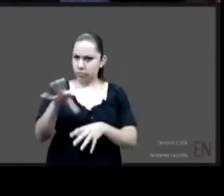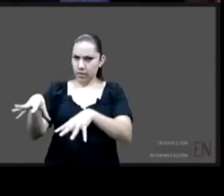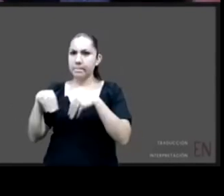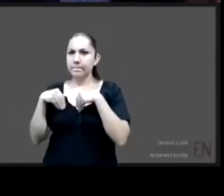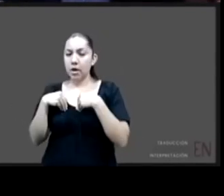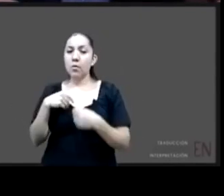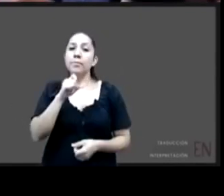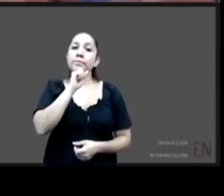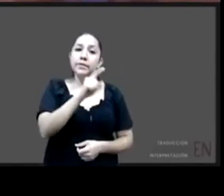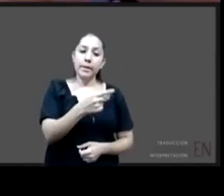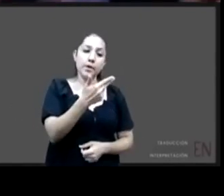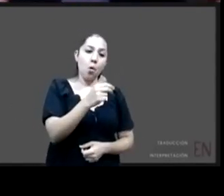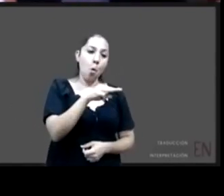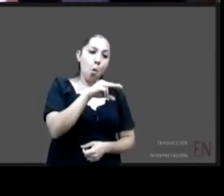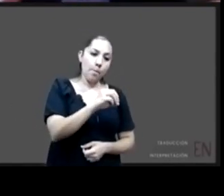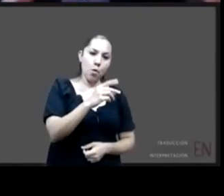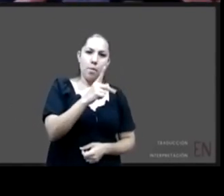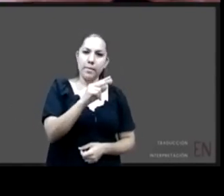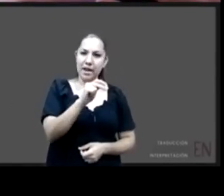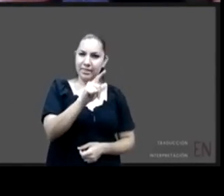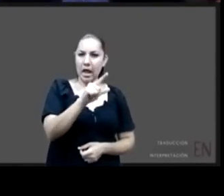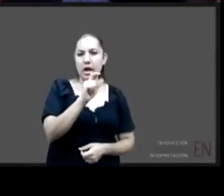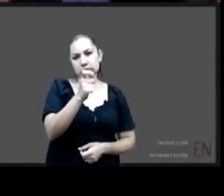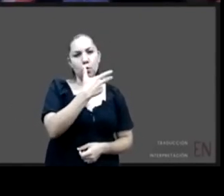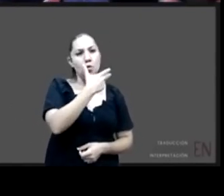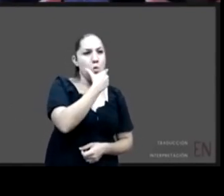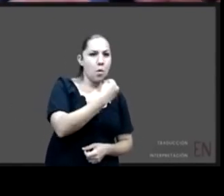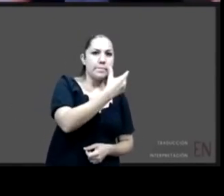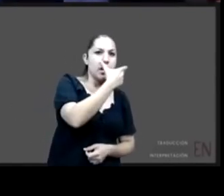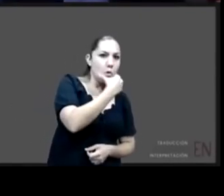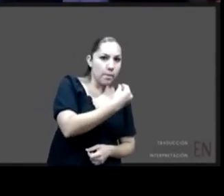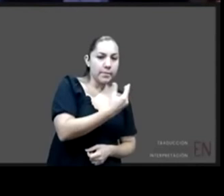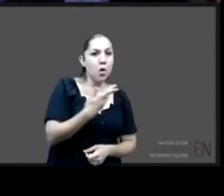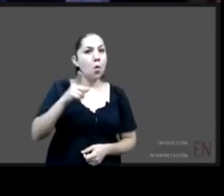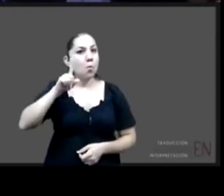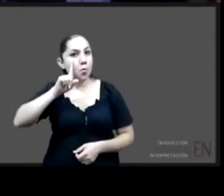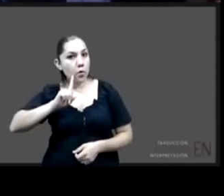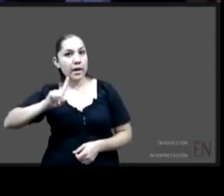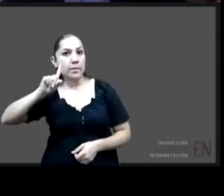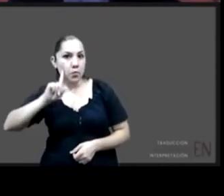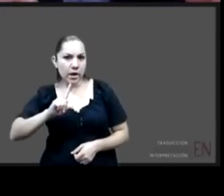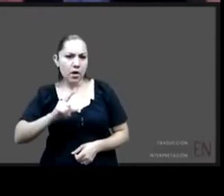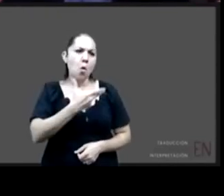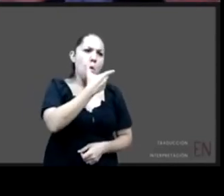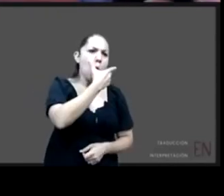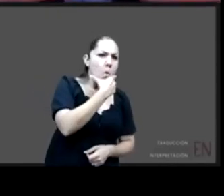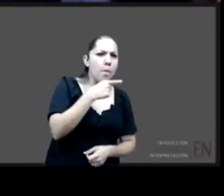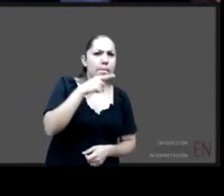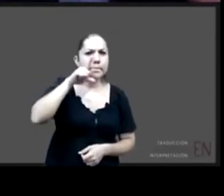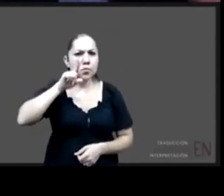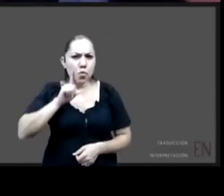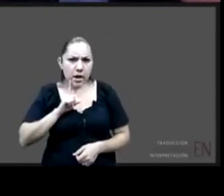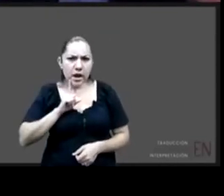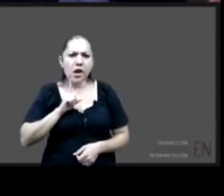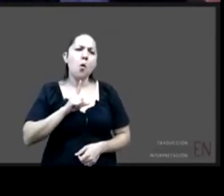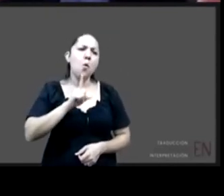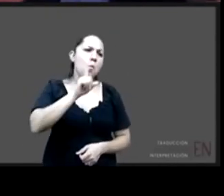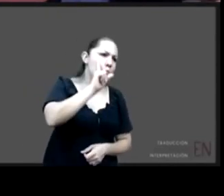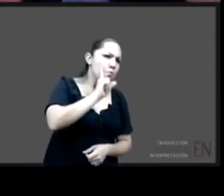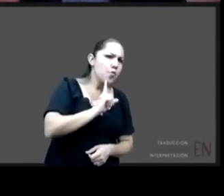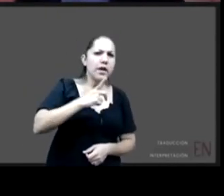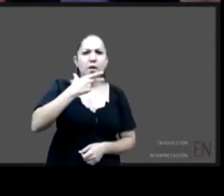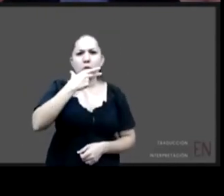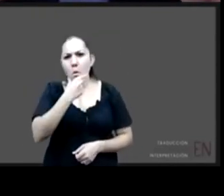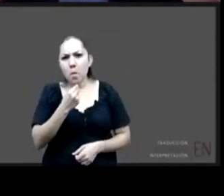una pareja del mismo sexo una familia heterosexual una diversidad entera pero como como no se trata de la